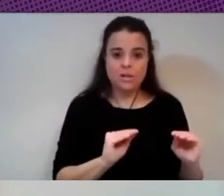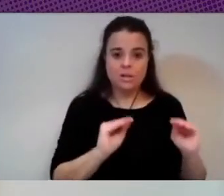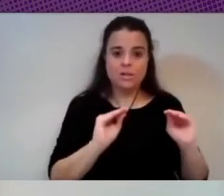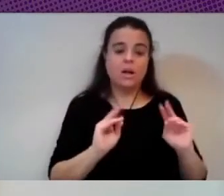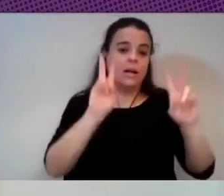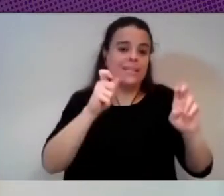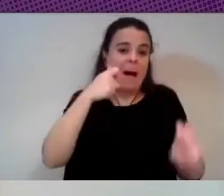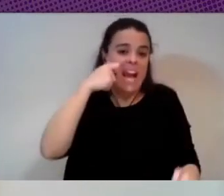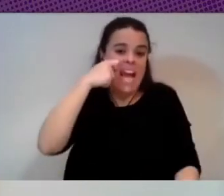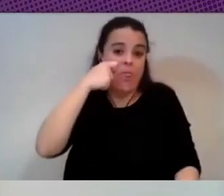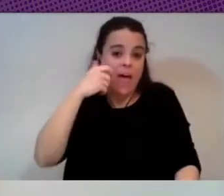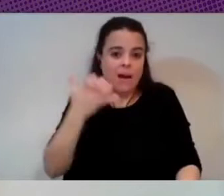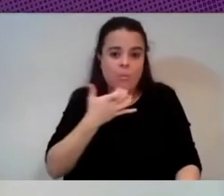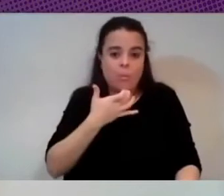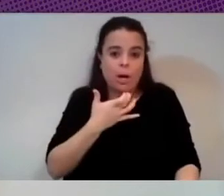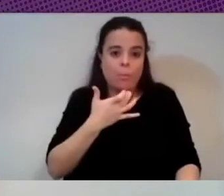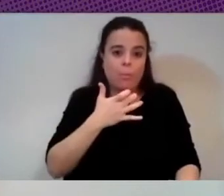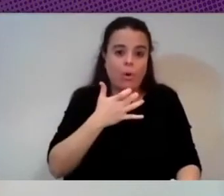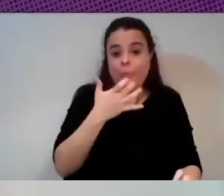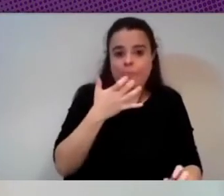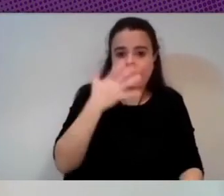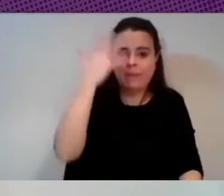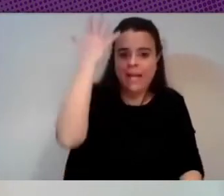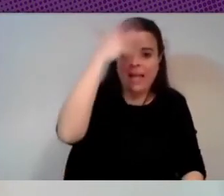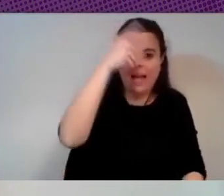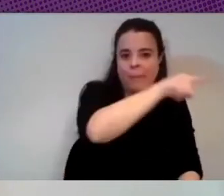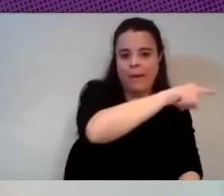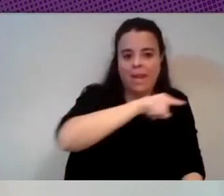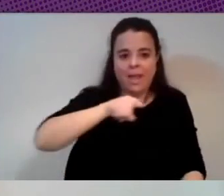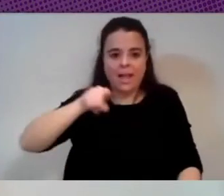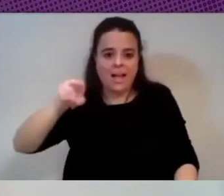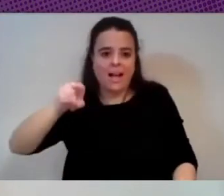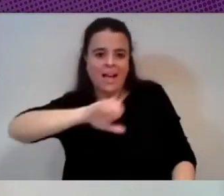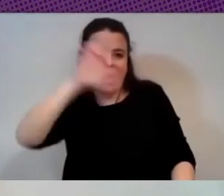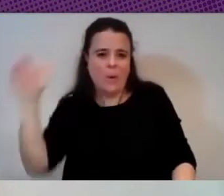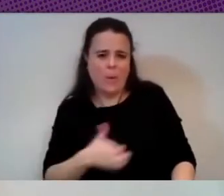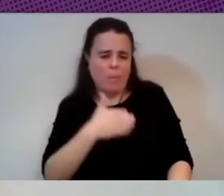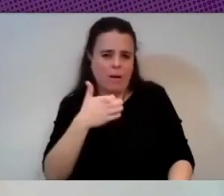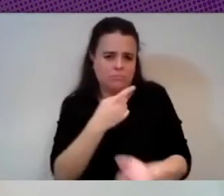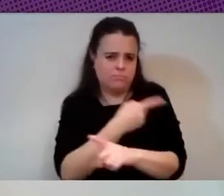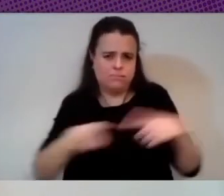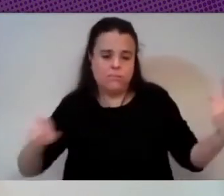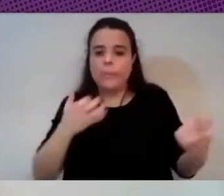de Estados Unidos con las europeas en el contexto de racismo contra el pueblo gitano no tiene nada que ver con el racismo